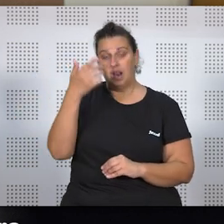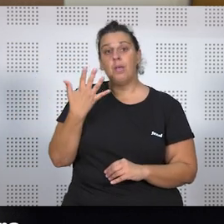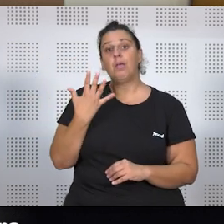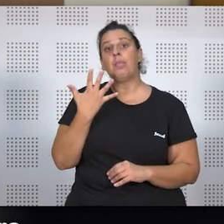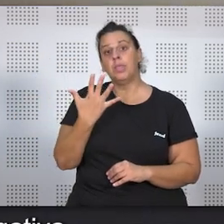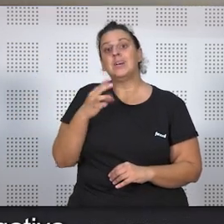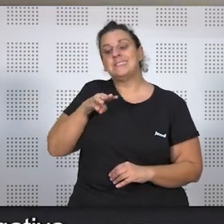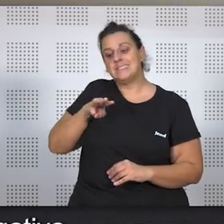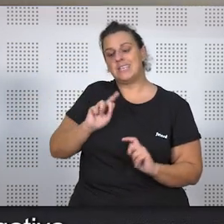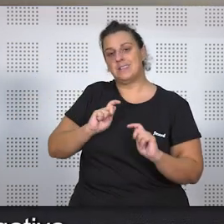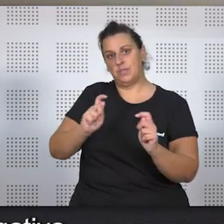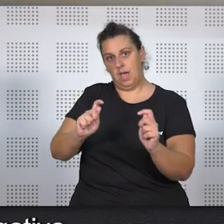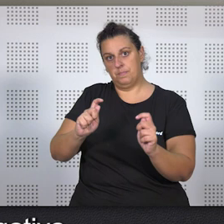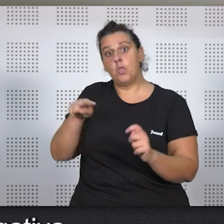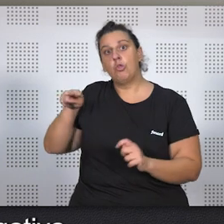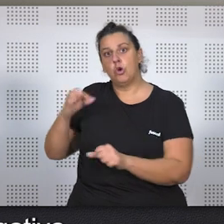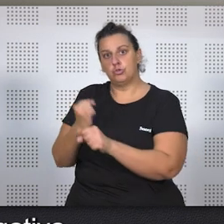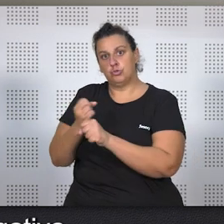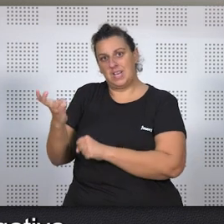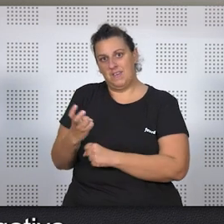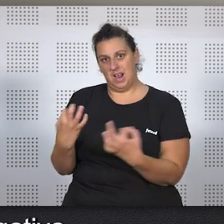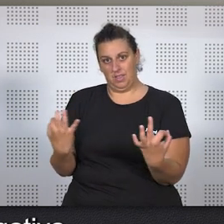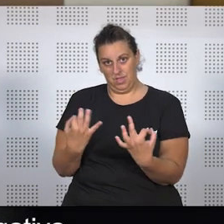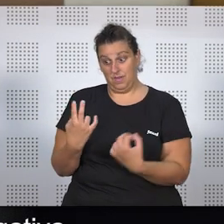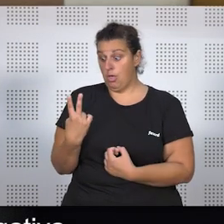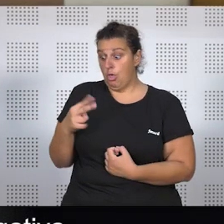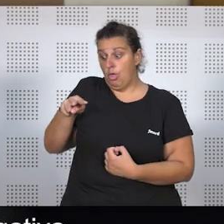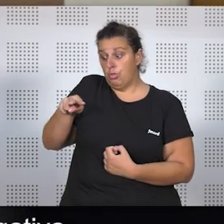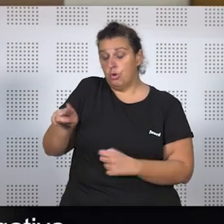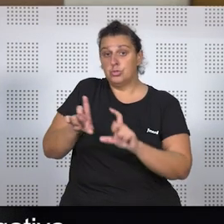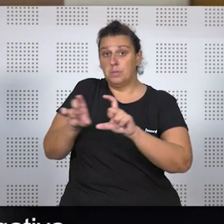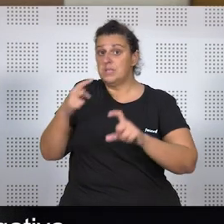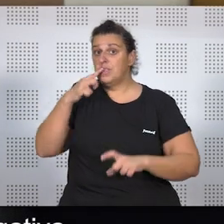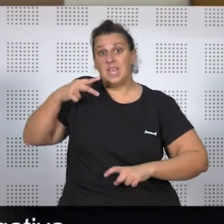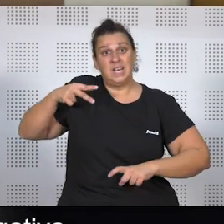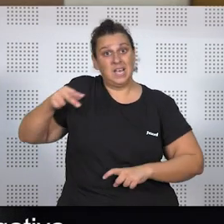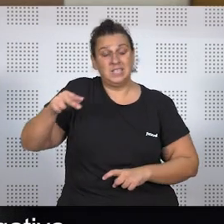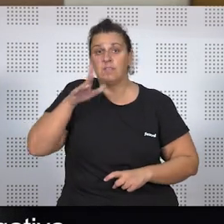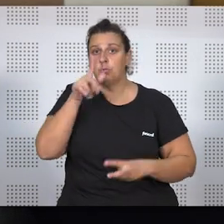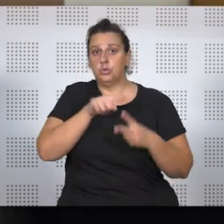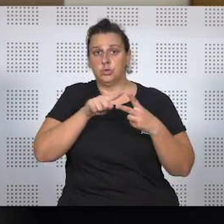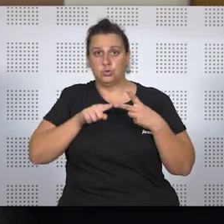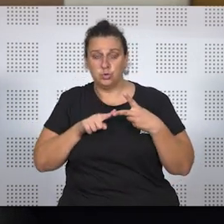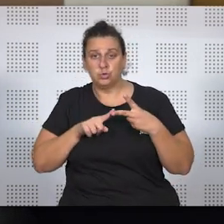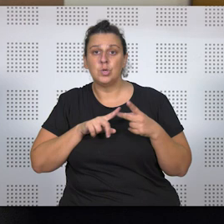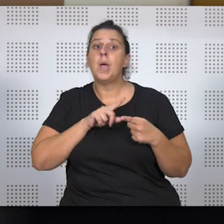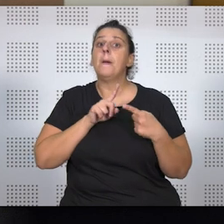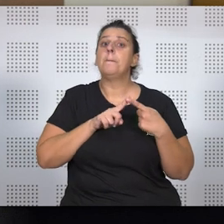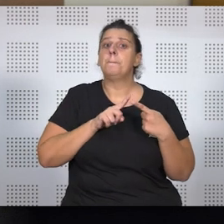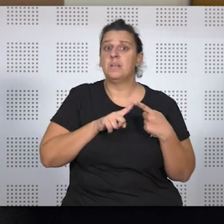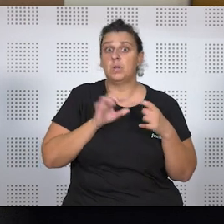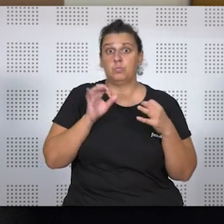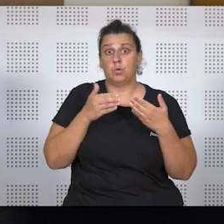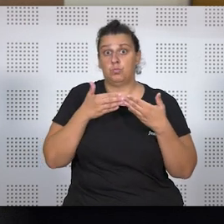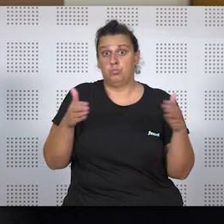tres. Con respecto a las otras dos, la empresa justifica su negativa aludiendo principalmente a dos motivos. El primero de ellos, la